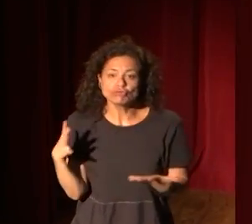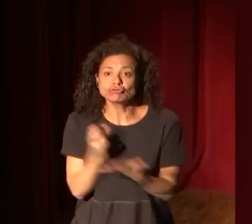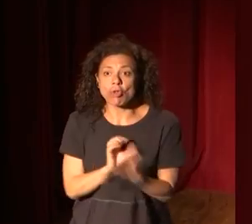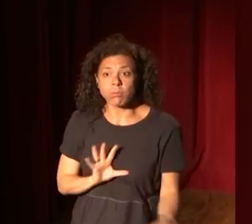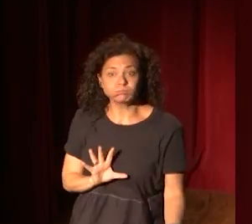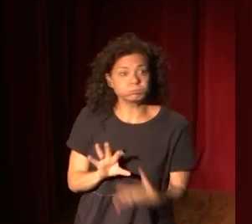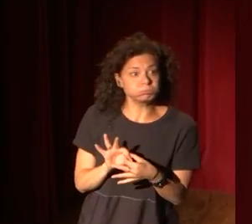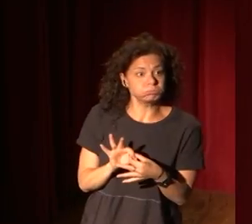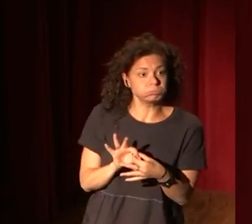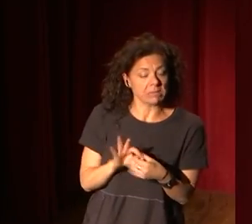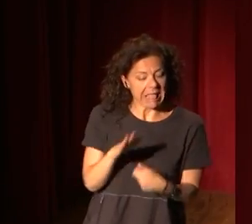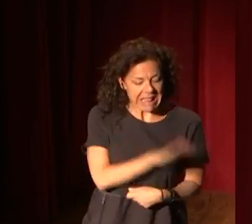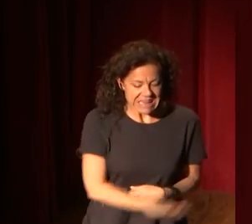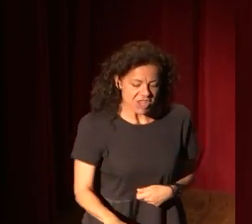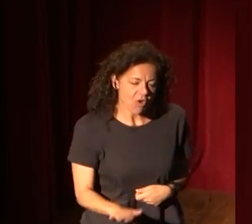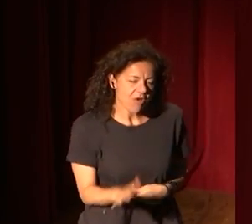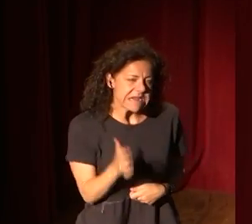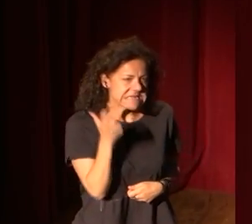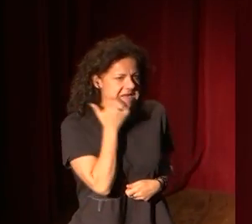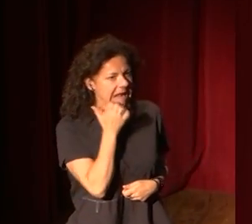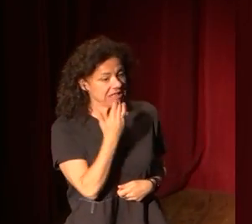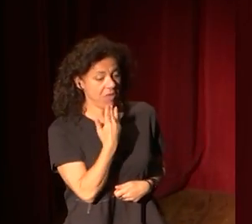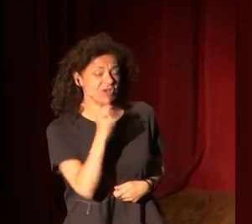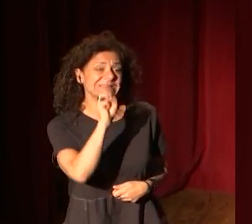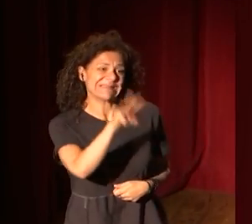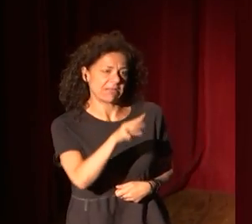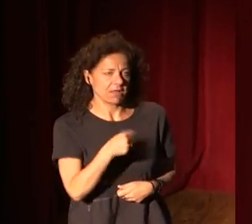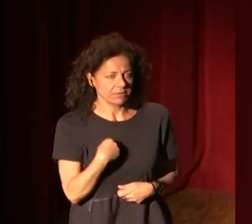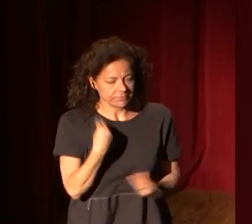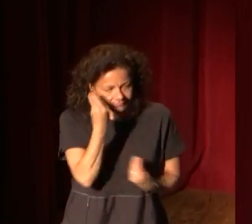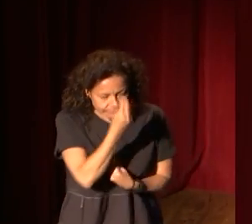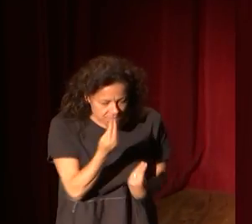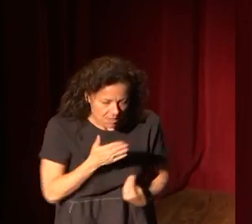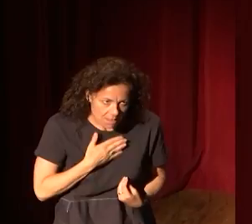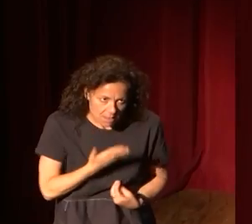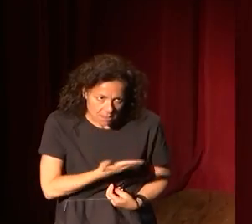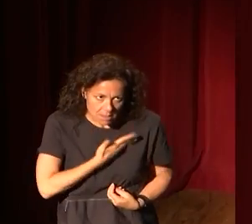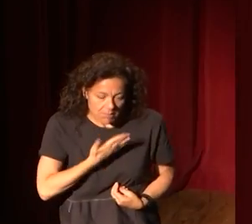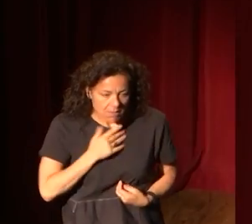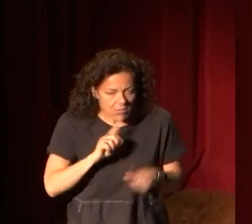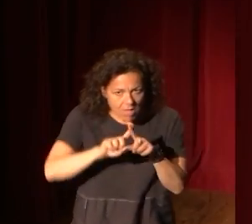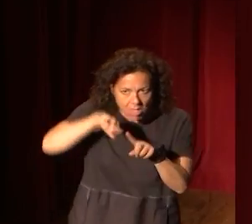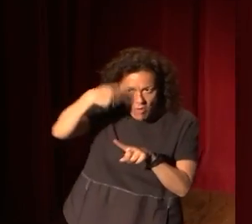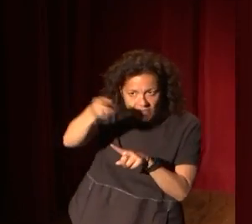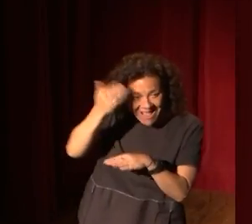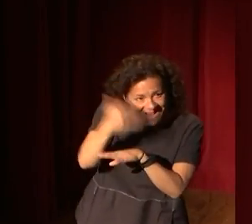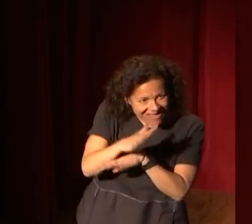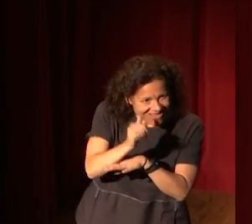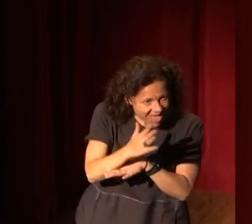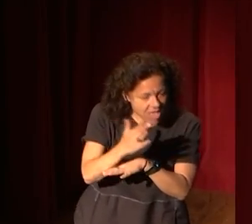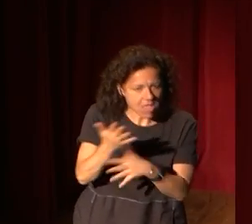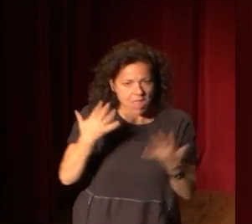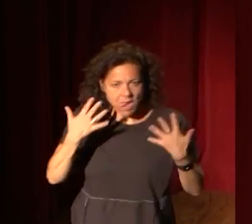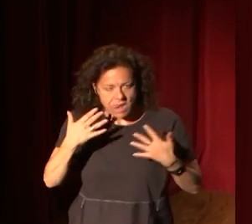de niño rarito de 13 años, que dices, hijo mío, hay un mundo ahí fuera que se llama fútbol y baloncesto, vete al campo.